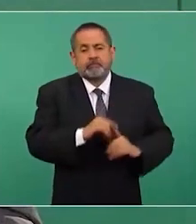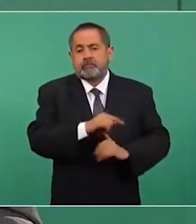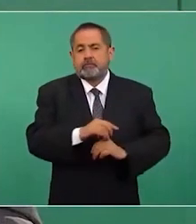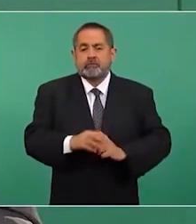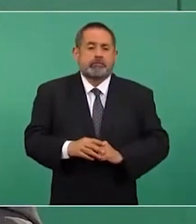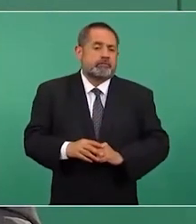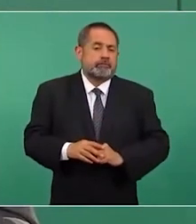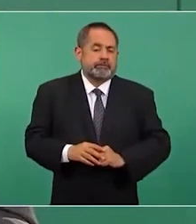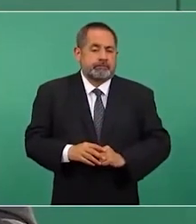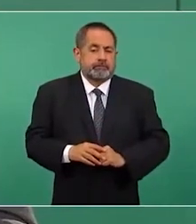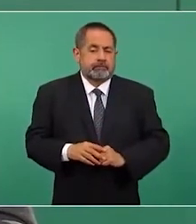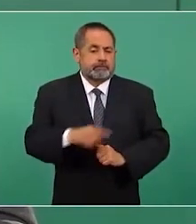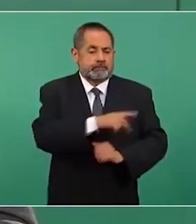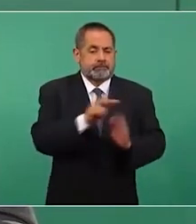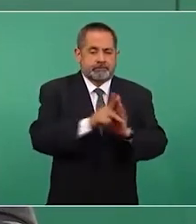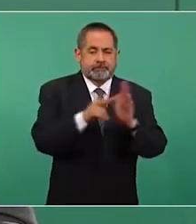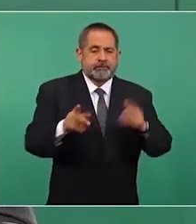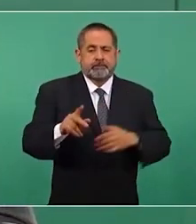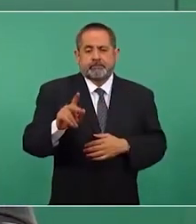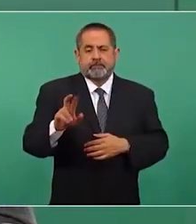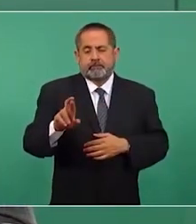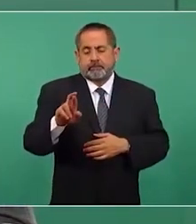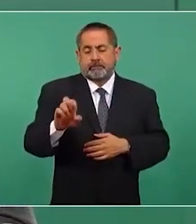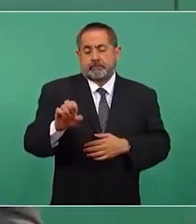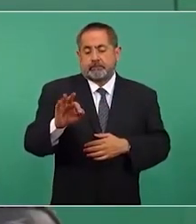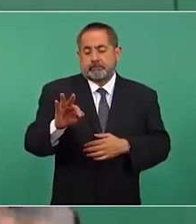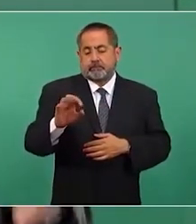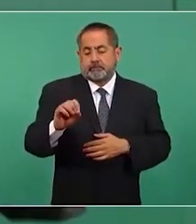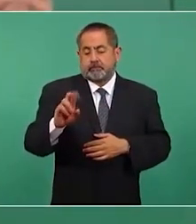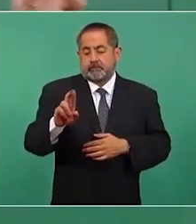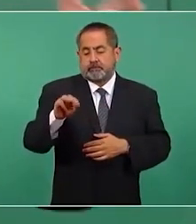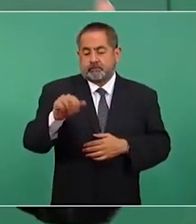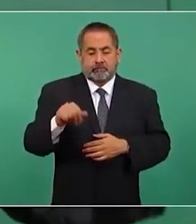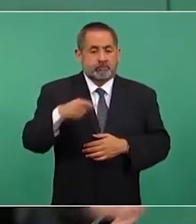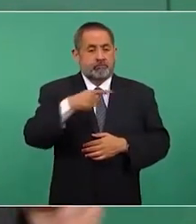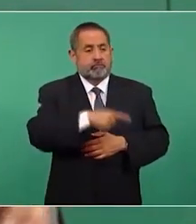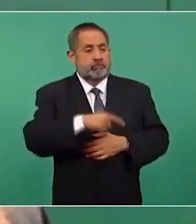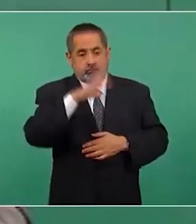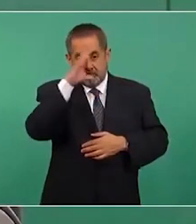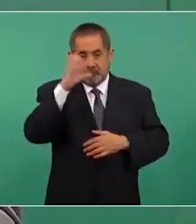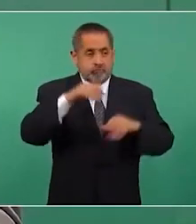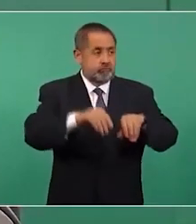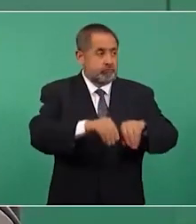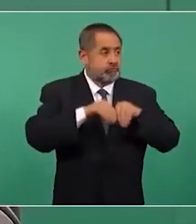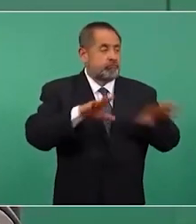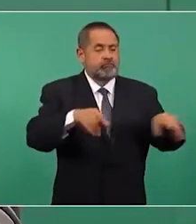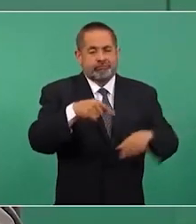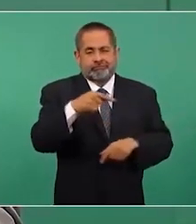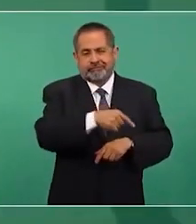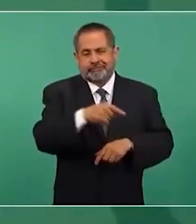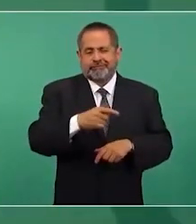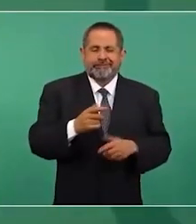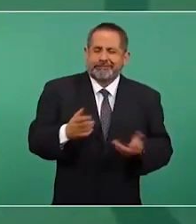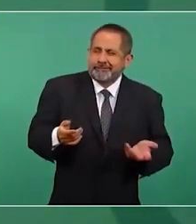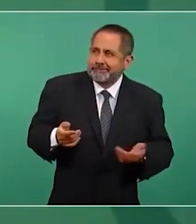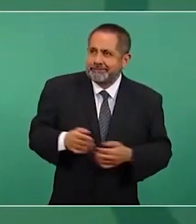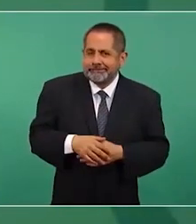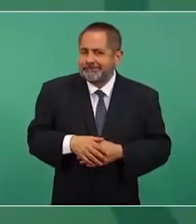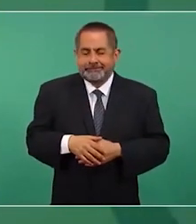el reforma sacó una foto en donde